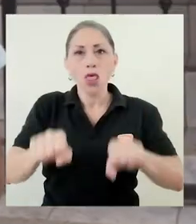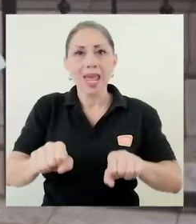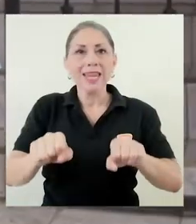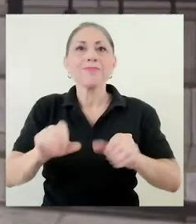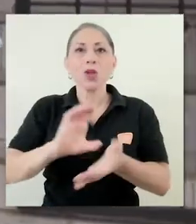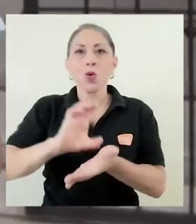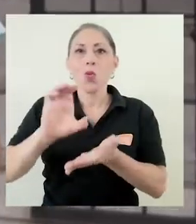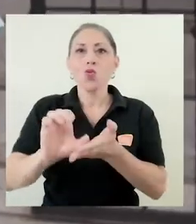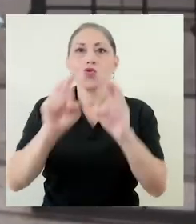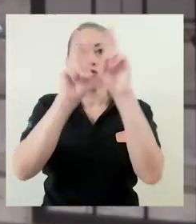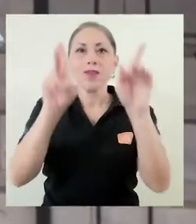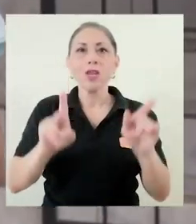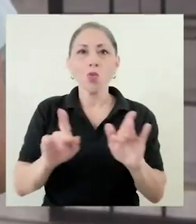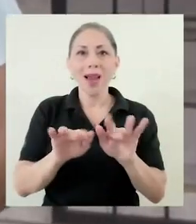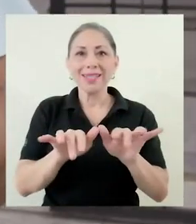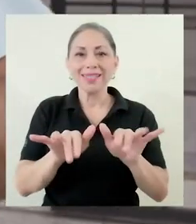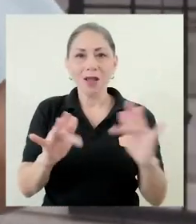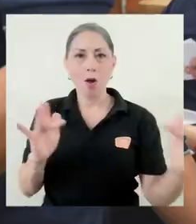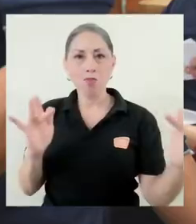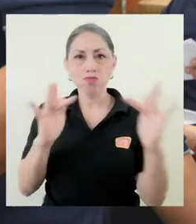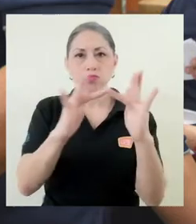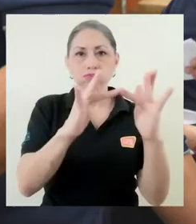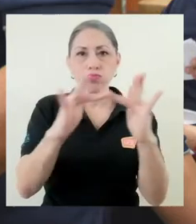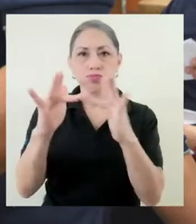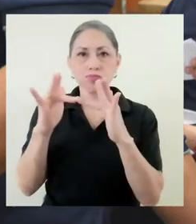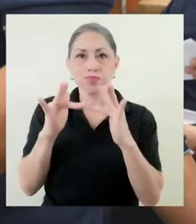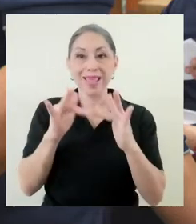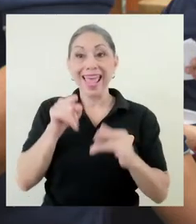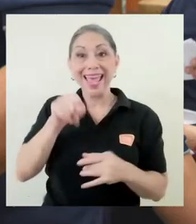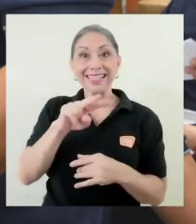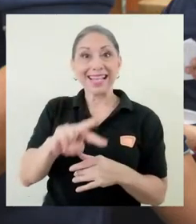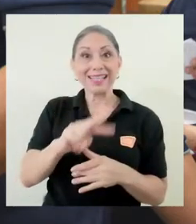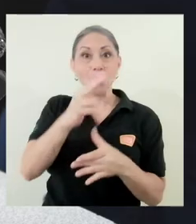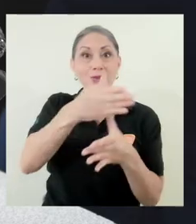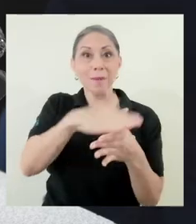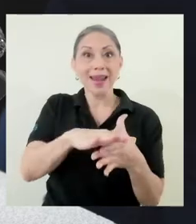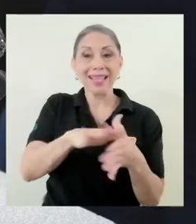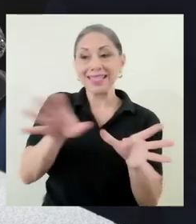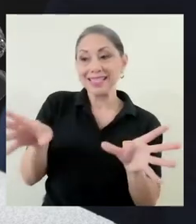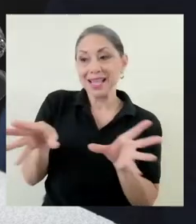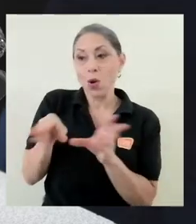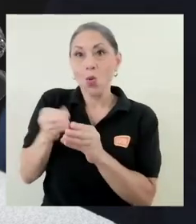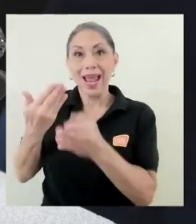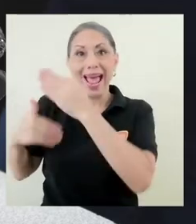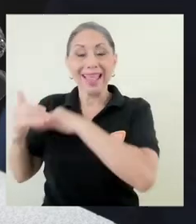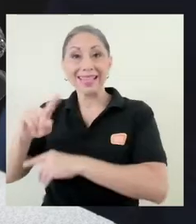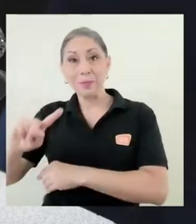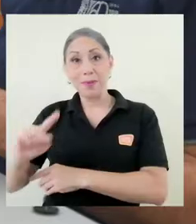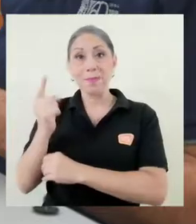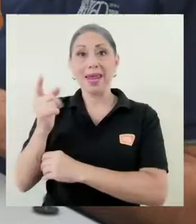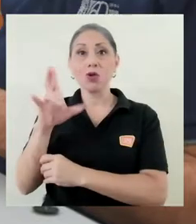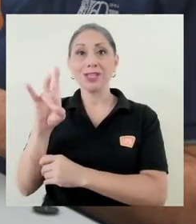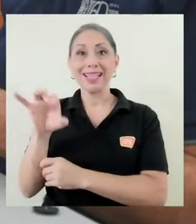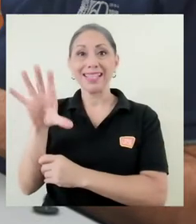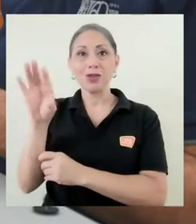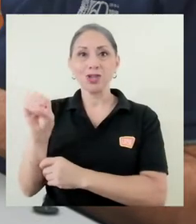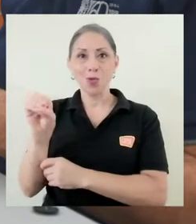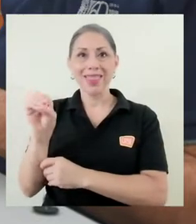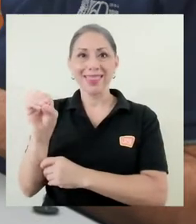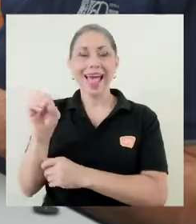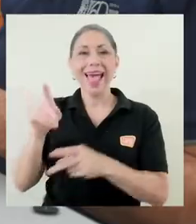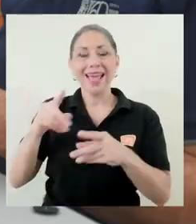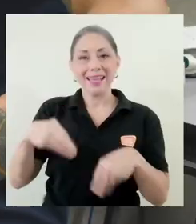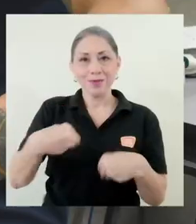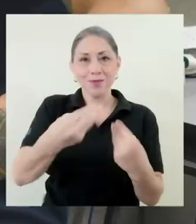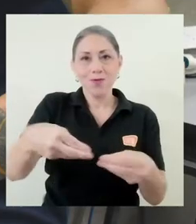conectarse a sus cursos virtuales esta segunda entrega se une al primer lote de 750 tabletas que